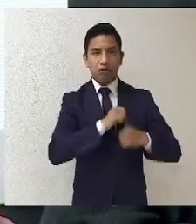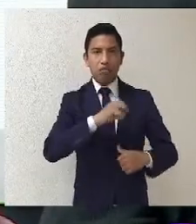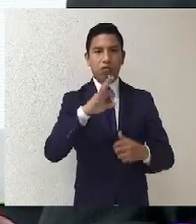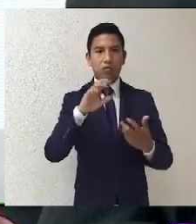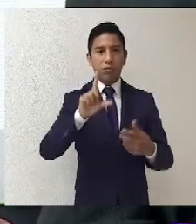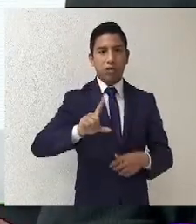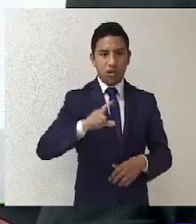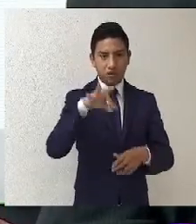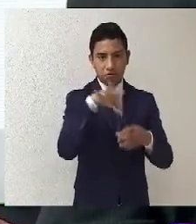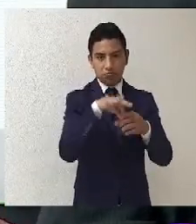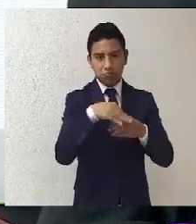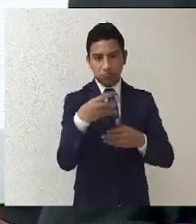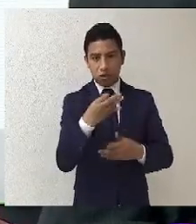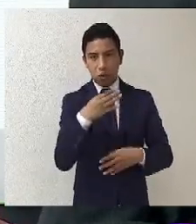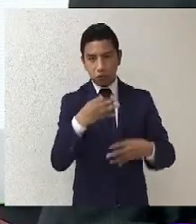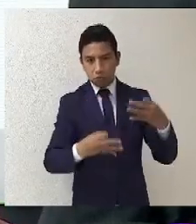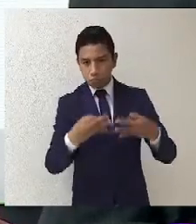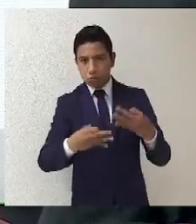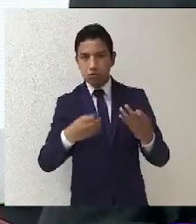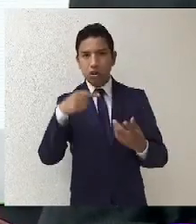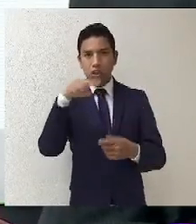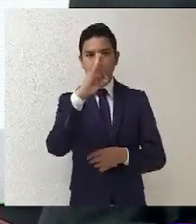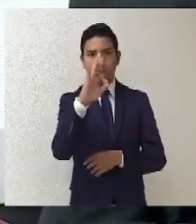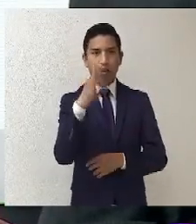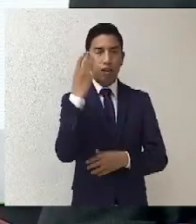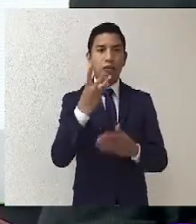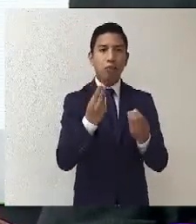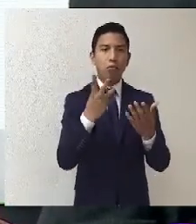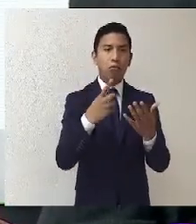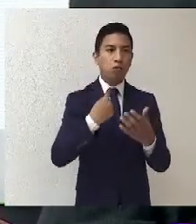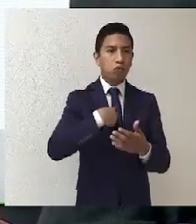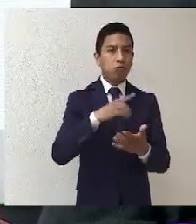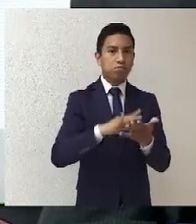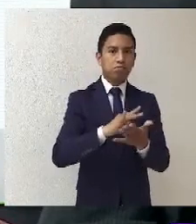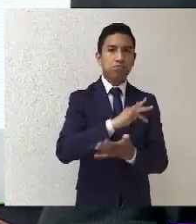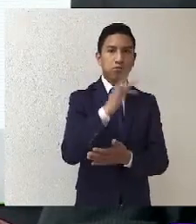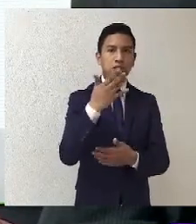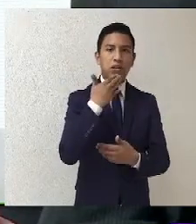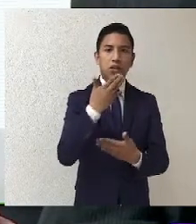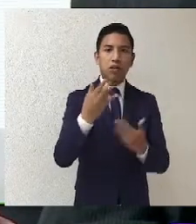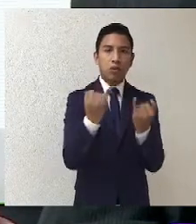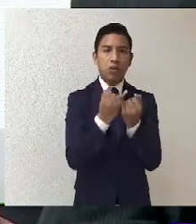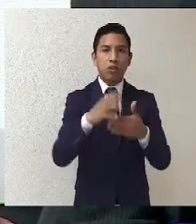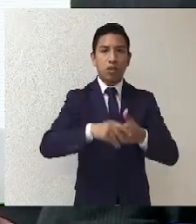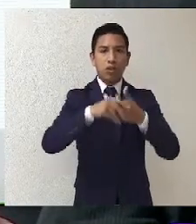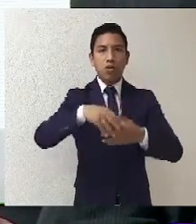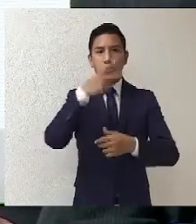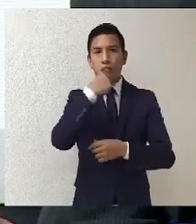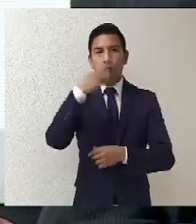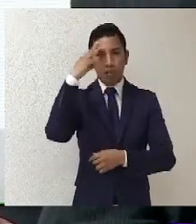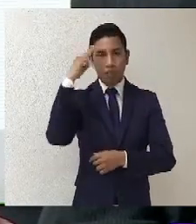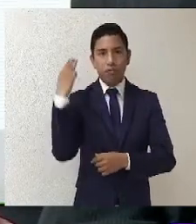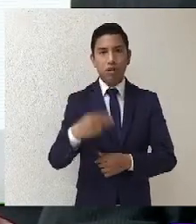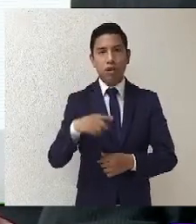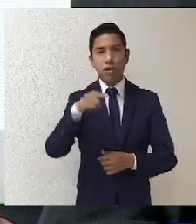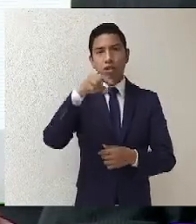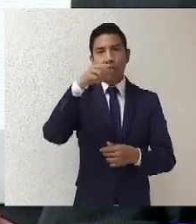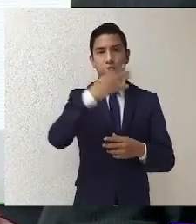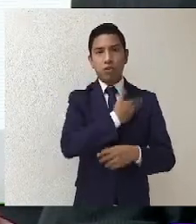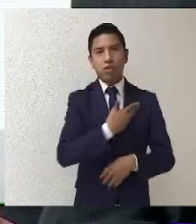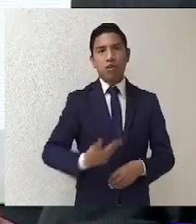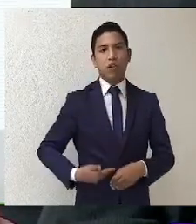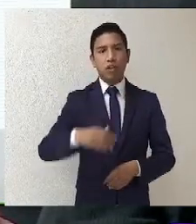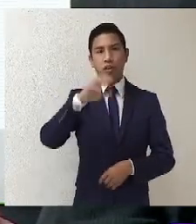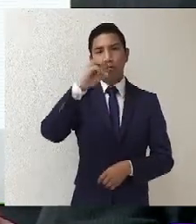nosotros estar con ustedes y transmitirles un saludo del magistrado presidente Reyes Rodríguez